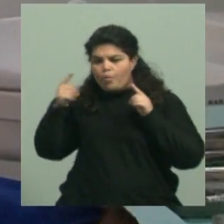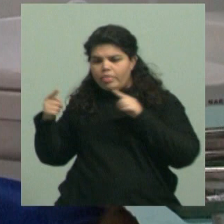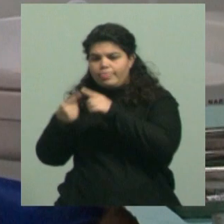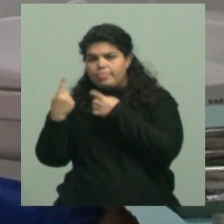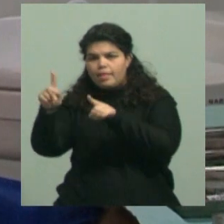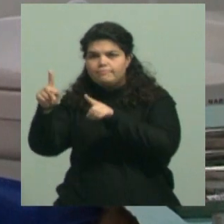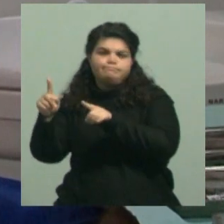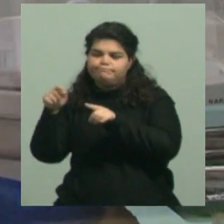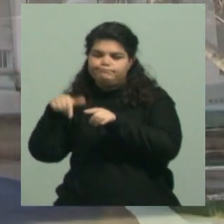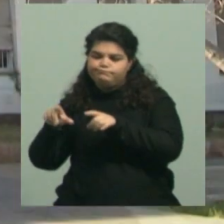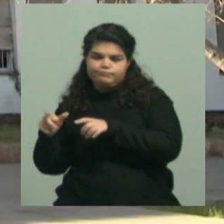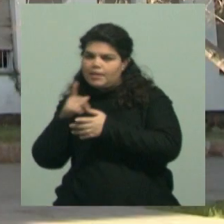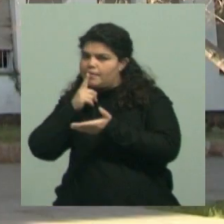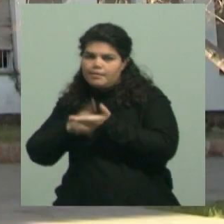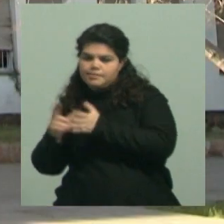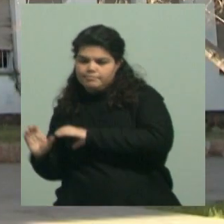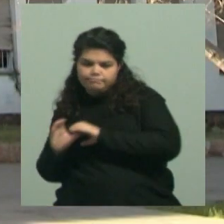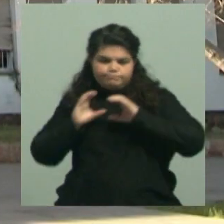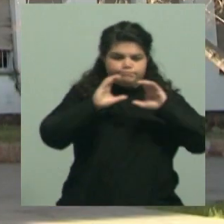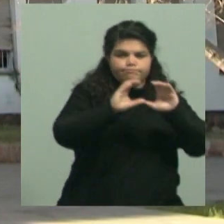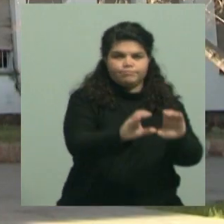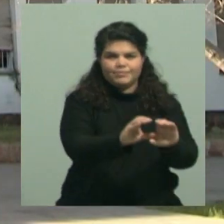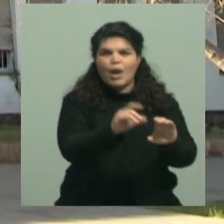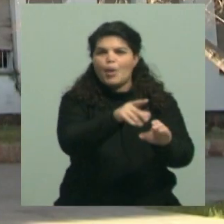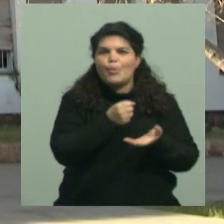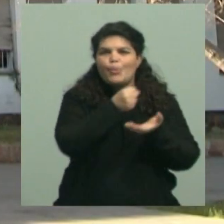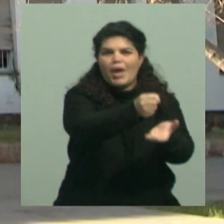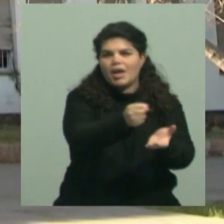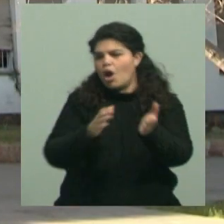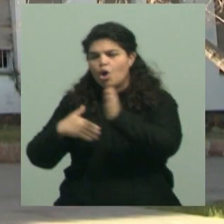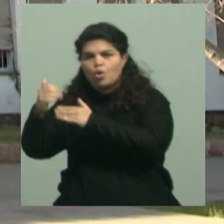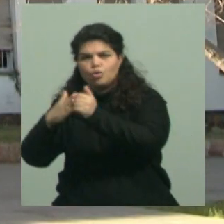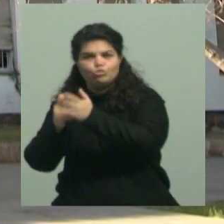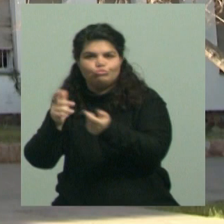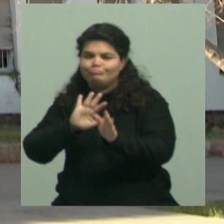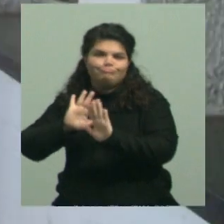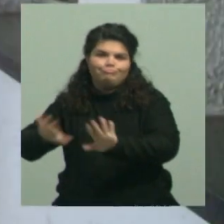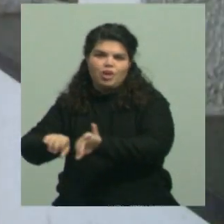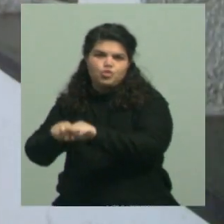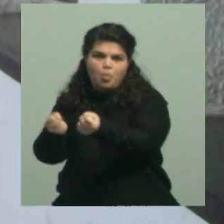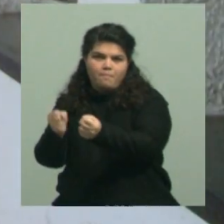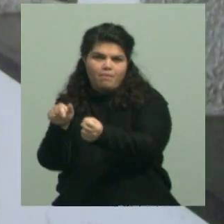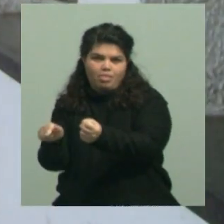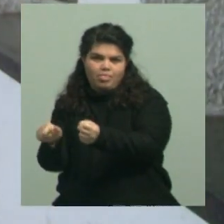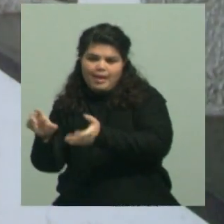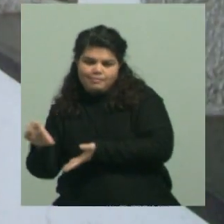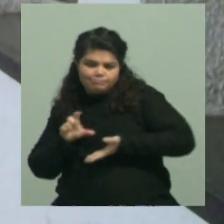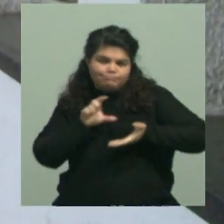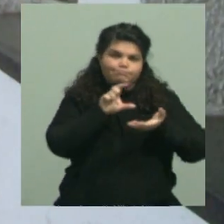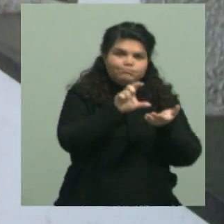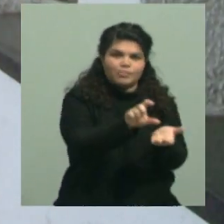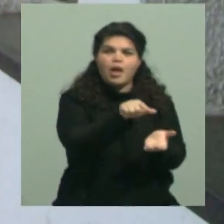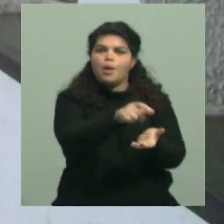estaban destinados a obras, eran recursos que teníamos dispuestos para